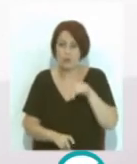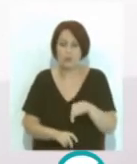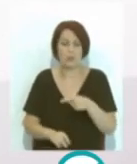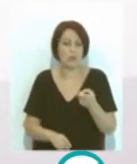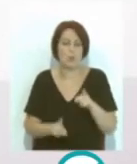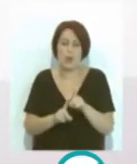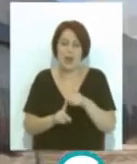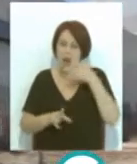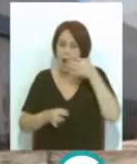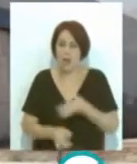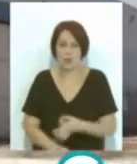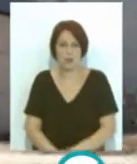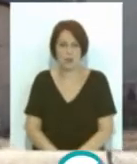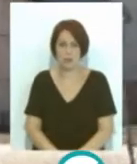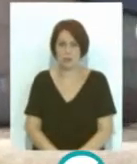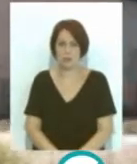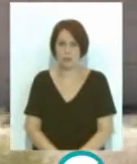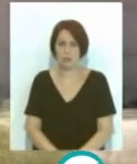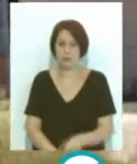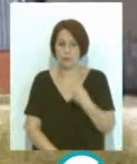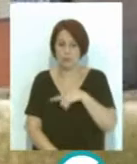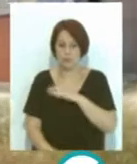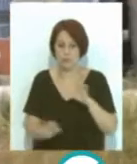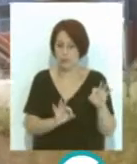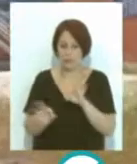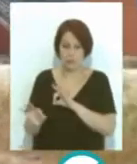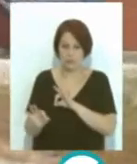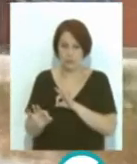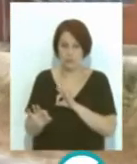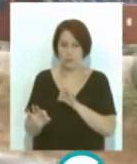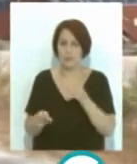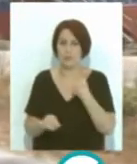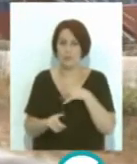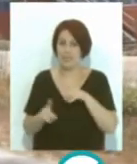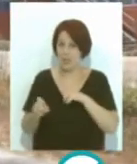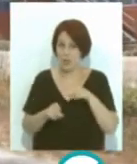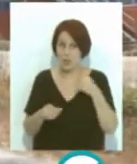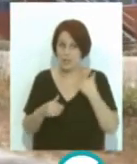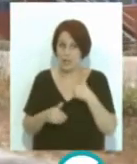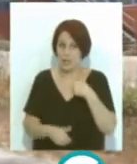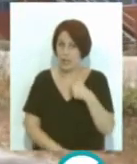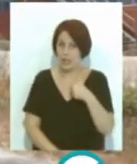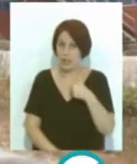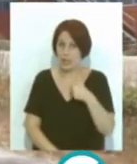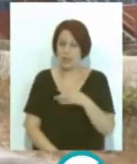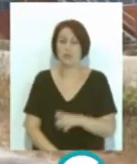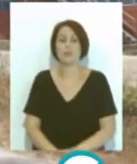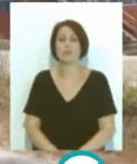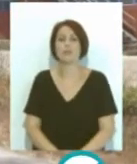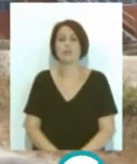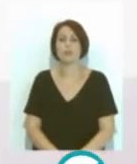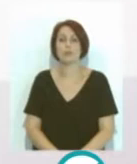será una realidad. De manera que estamos preparados, la selección está ya a punto como he comentado